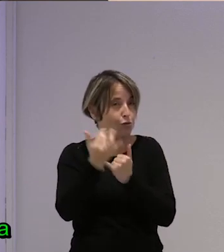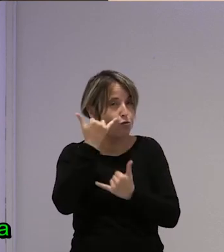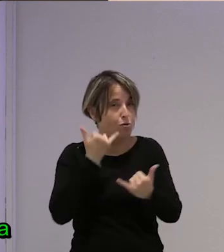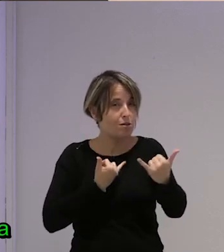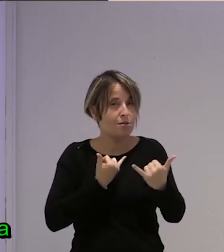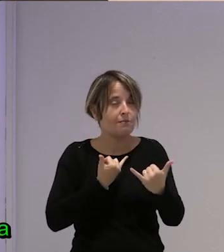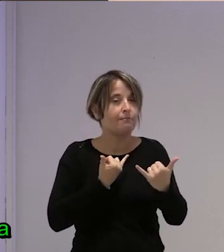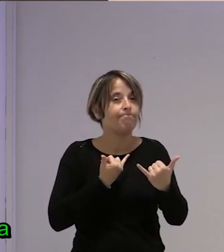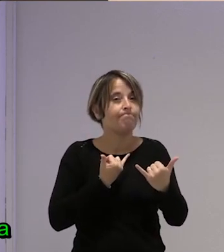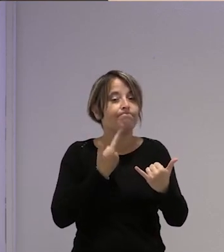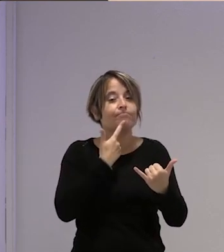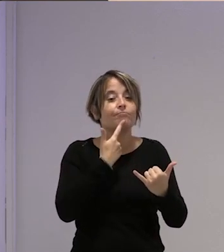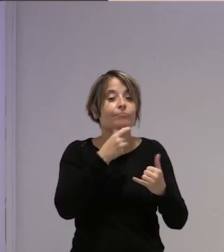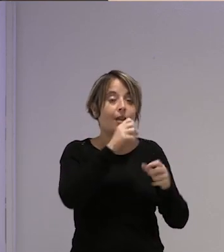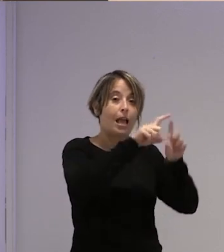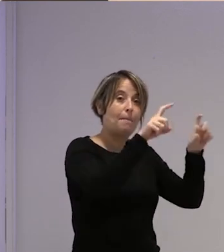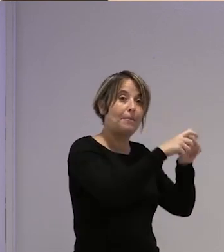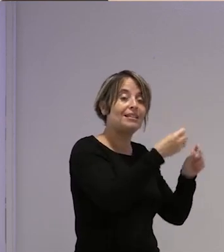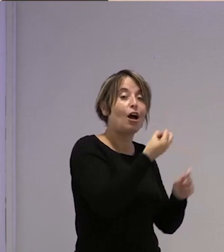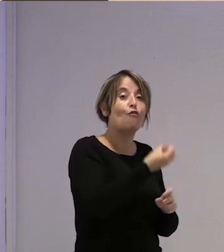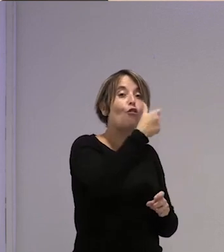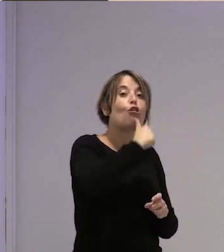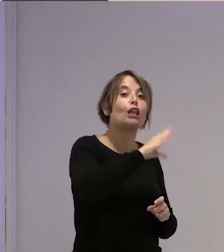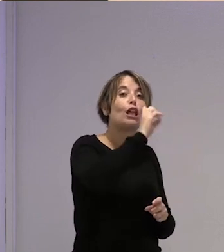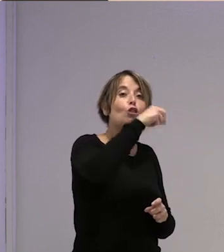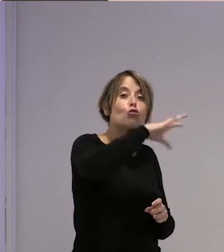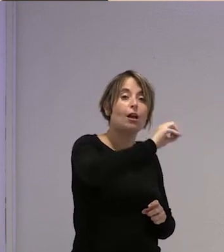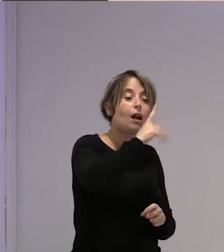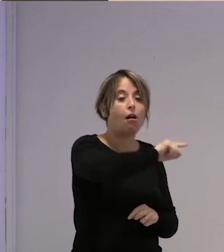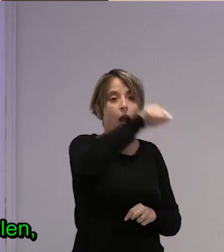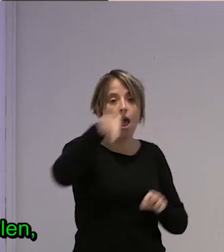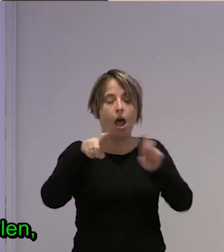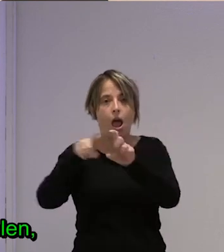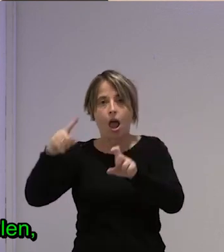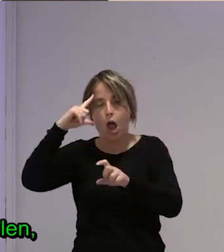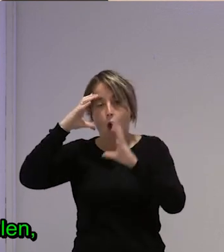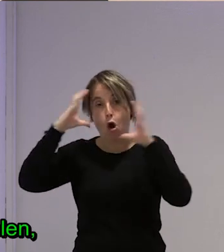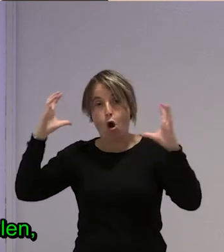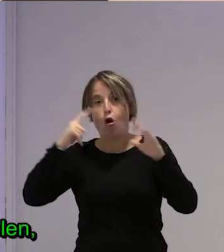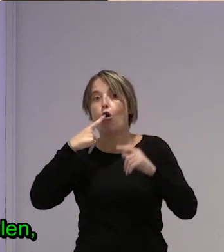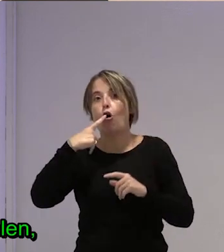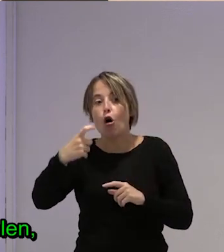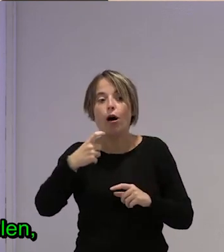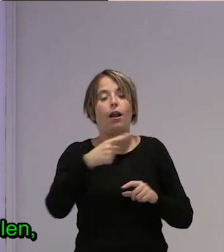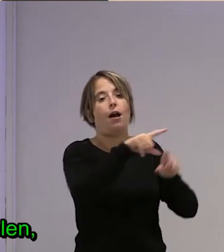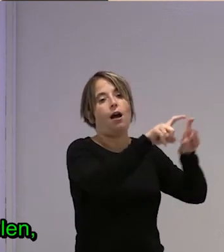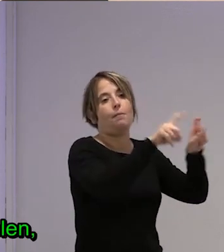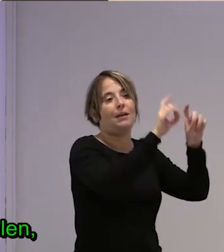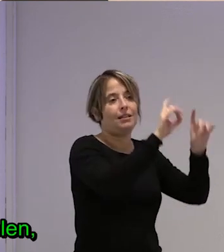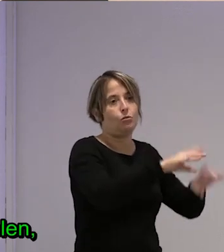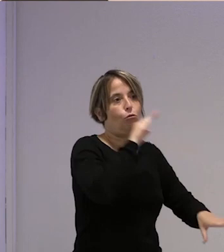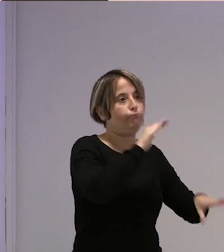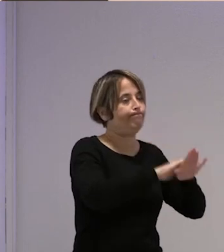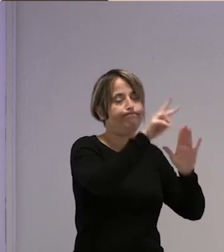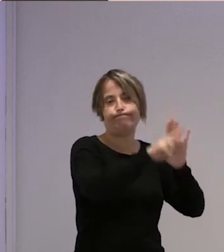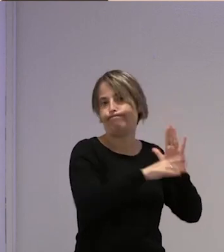trabajado en flor de doñana y luego se había ahí de otro sitio y estaba horrorizada ojalá pudiéramos decir que hay muchas más empresas que cumplen